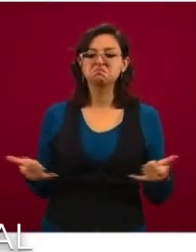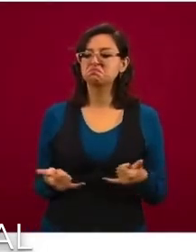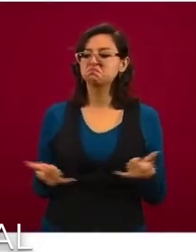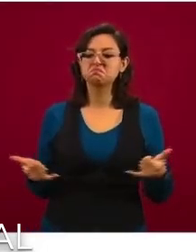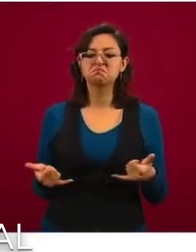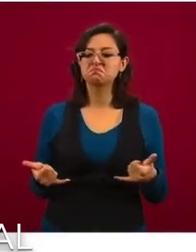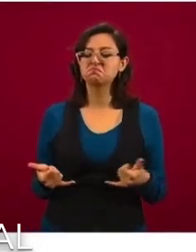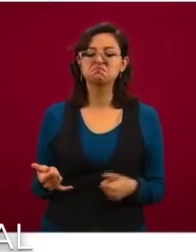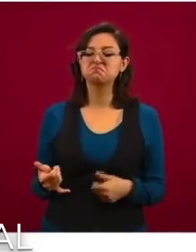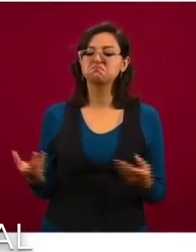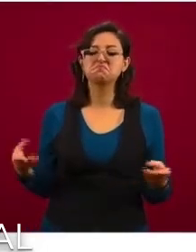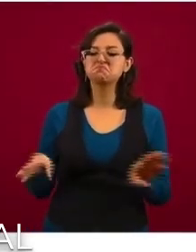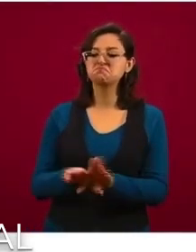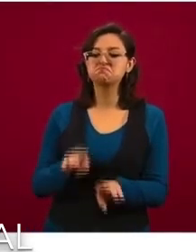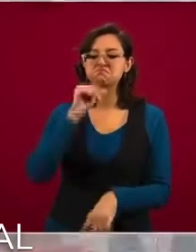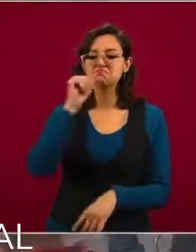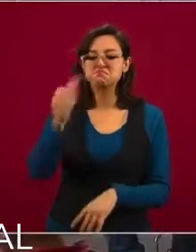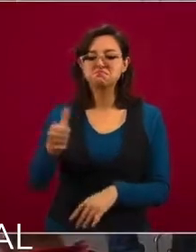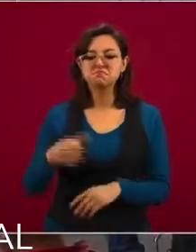no hacerlo.